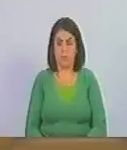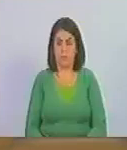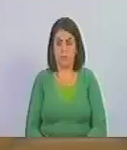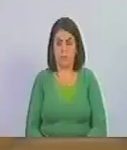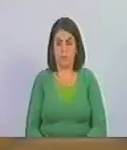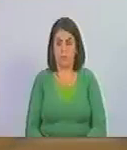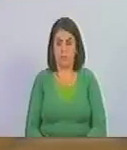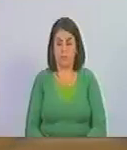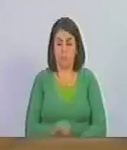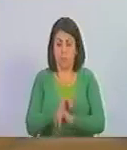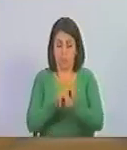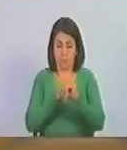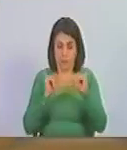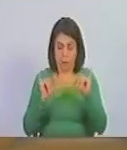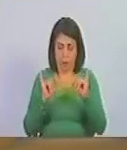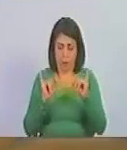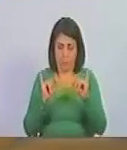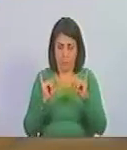para culminar